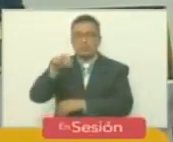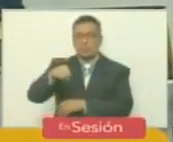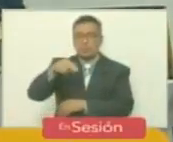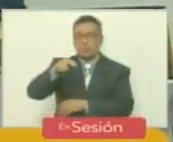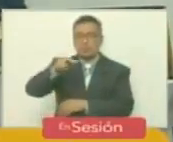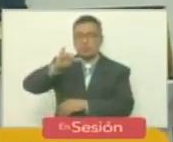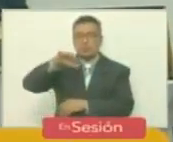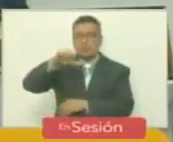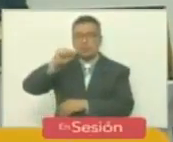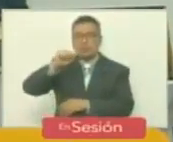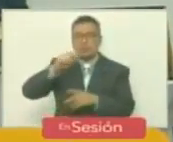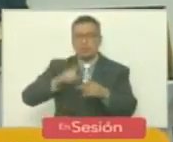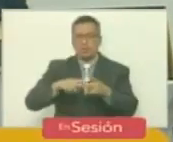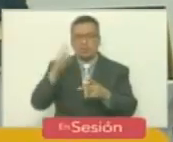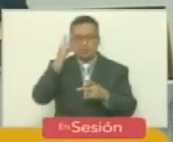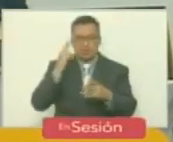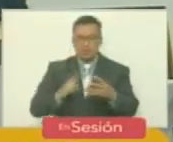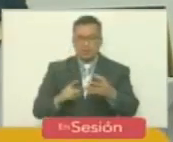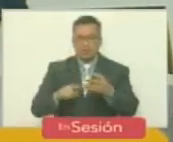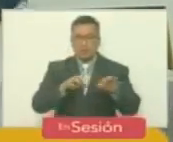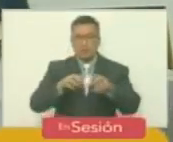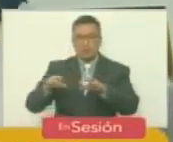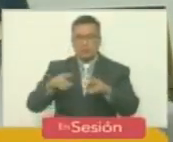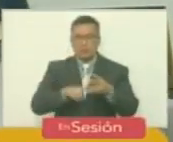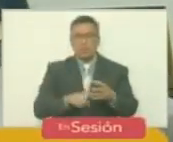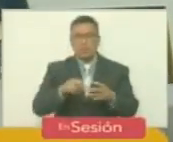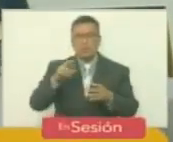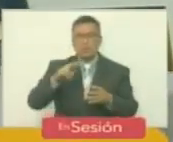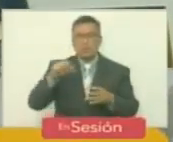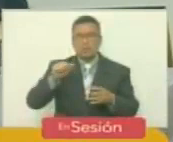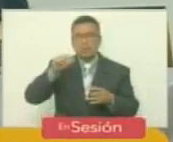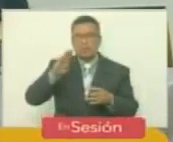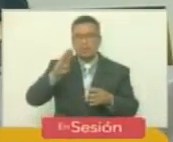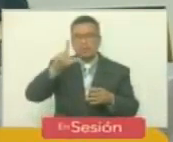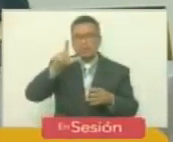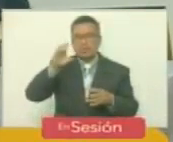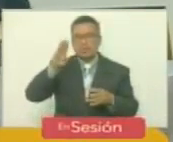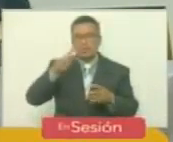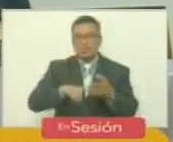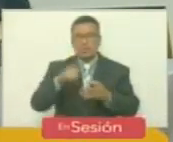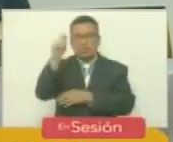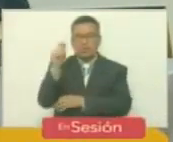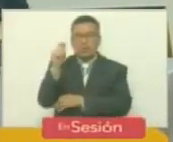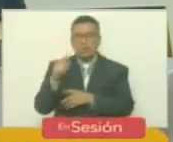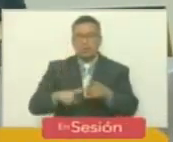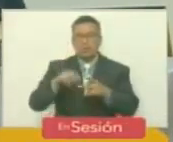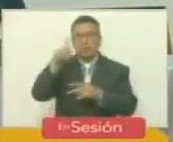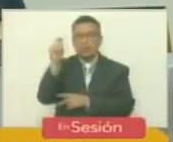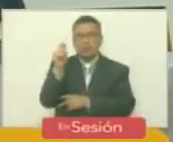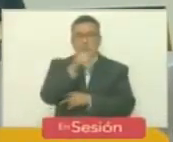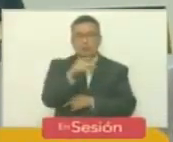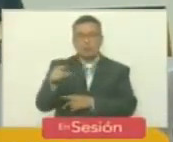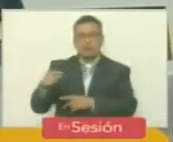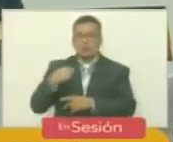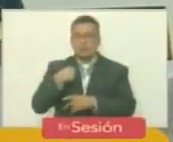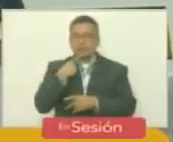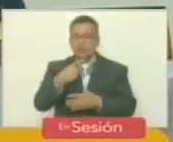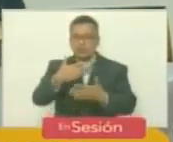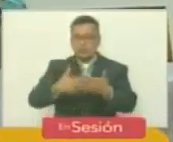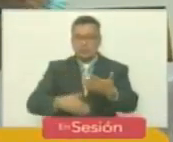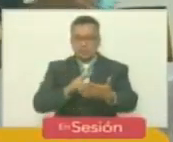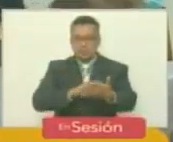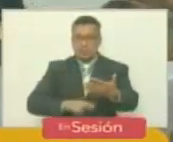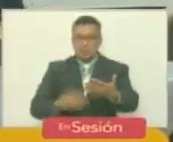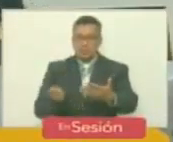Iris Varela Rangel, la secretaria Rosalba Gil Pacheco, las diputadas y los diputados indicados en lista